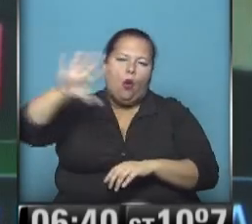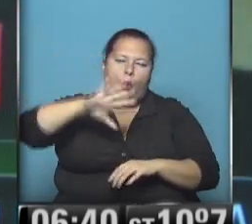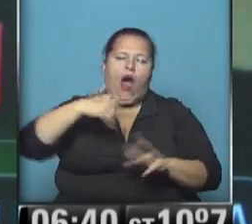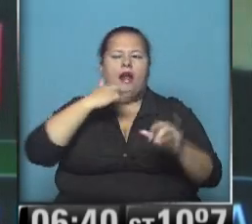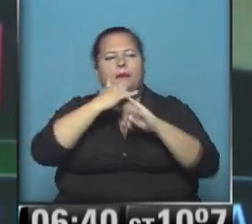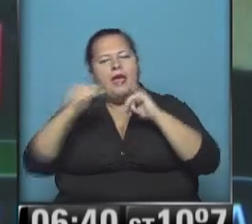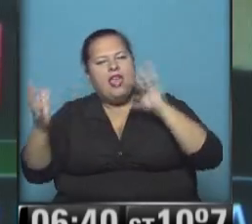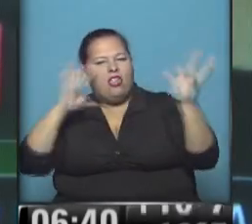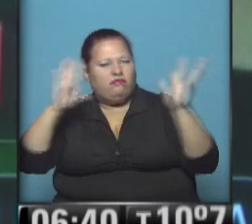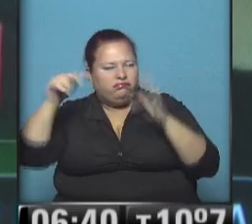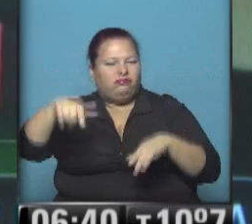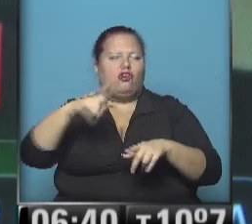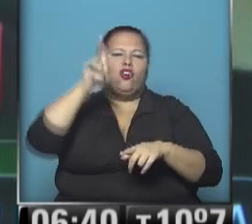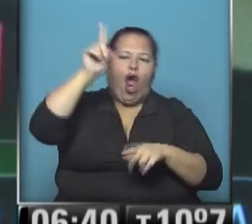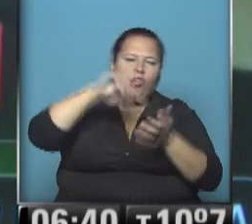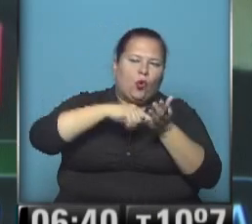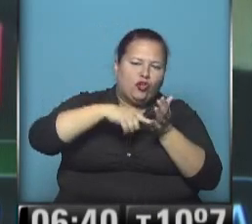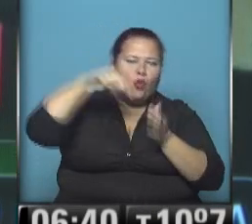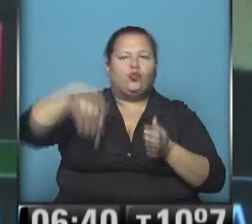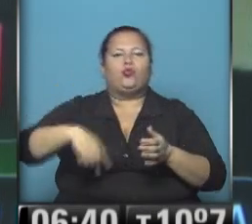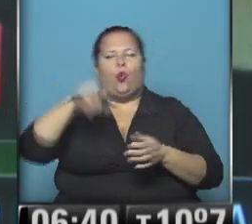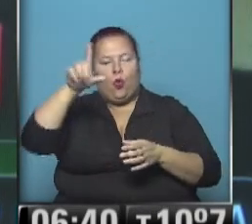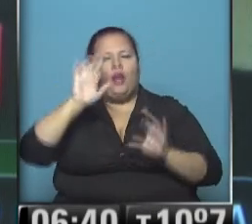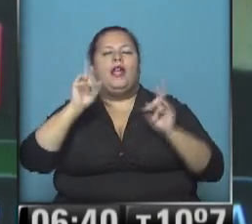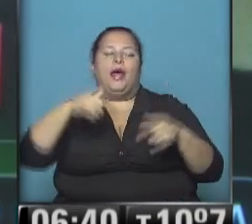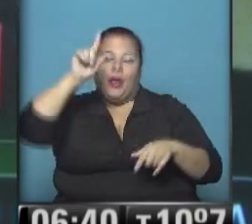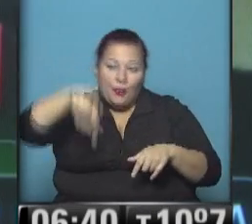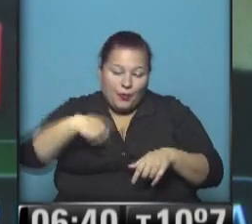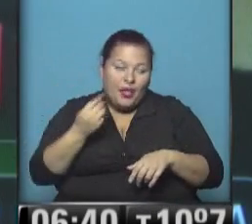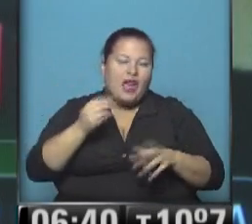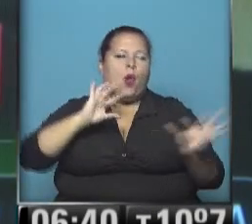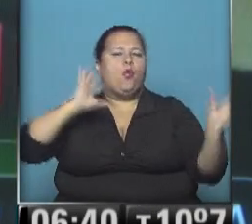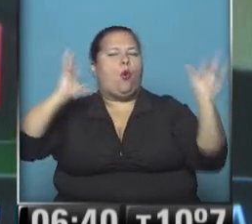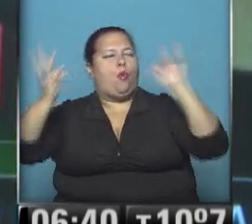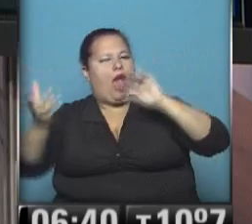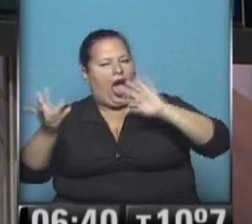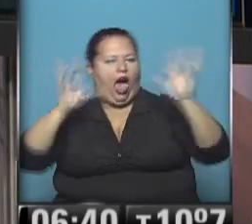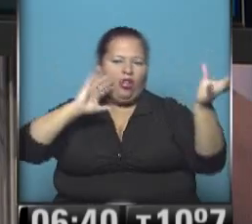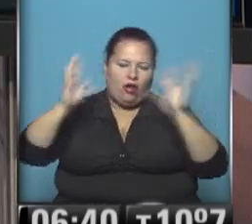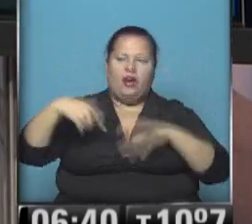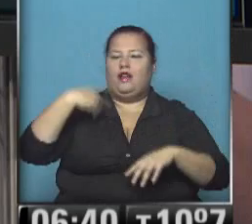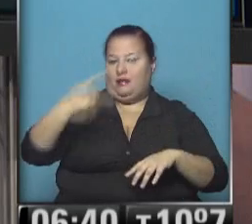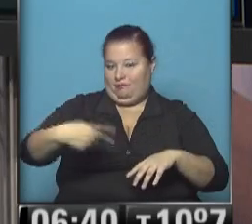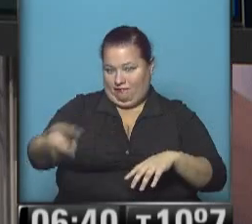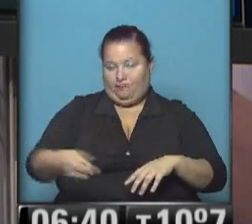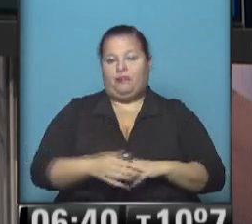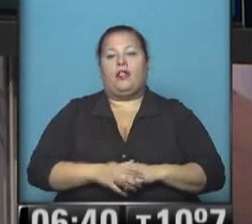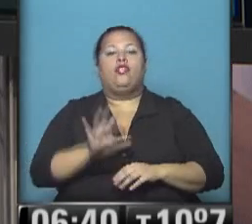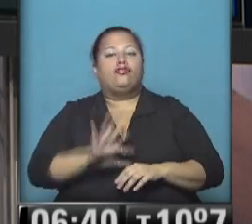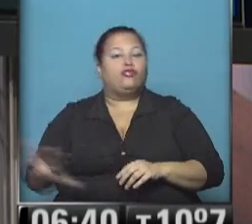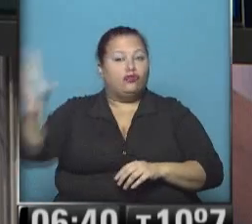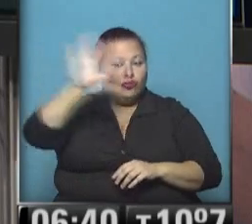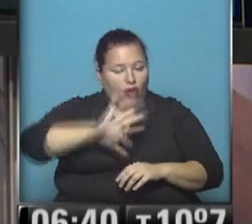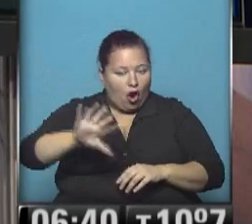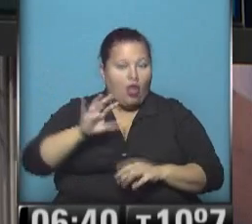semiestacionaria entre el norte de Buenos Aires y sur del litoral y esto va a generar nubosidad variable en los próximos días en el resto de las